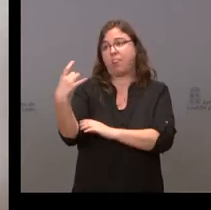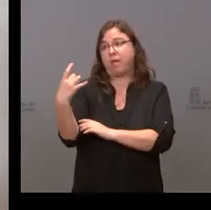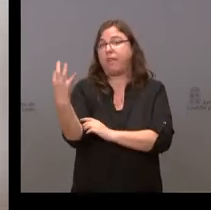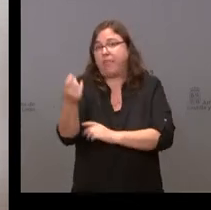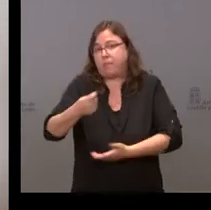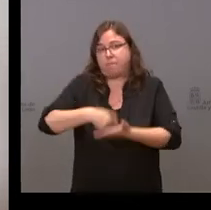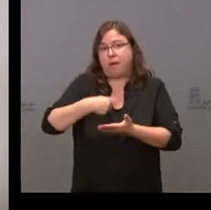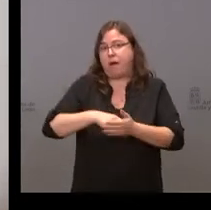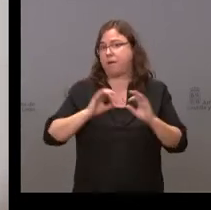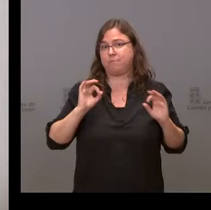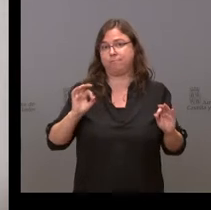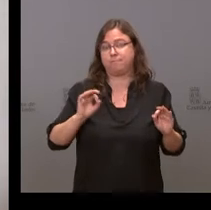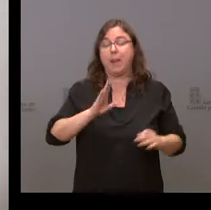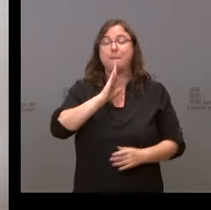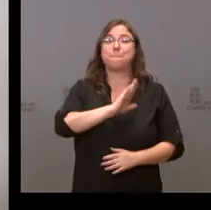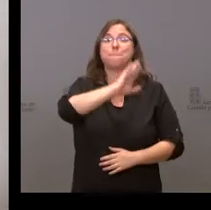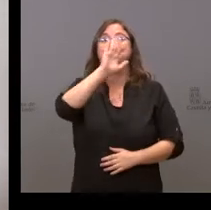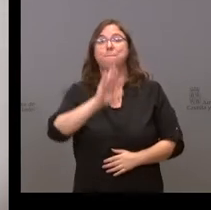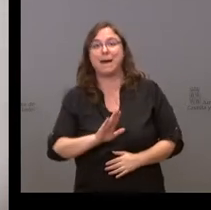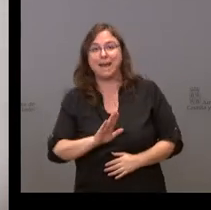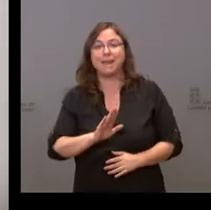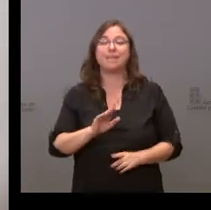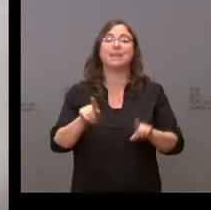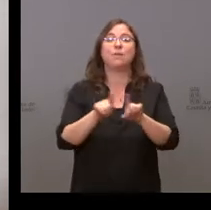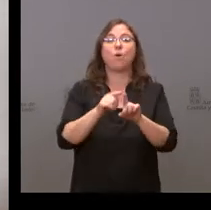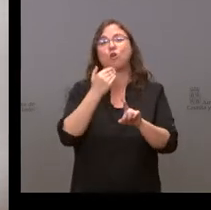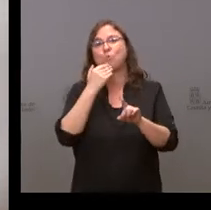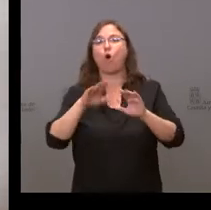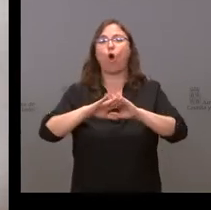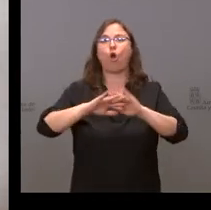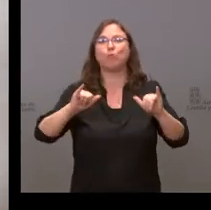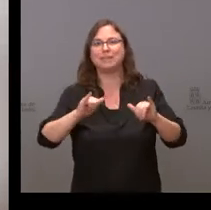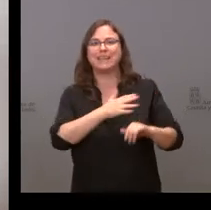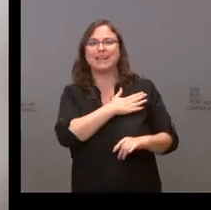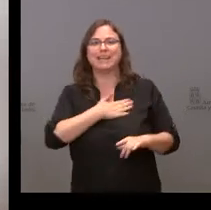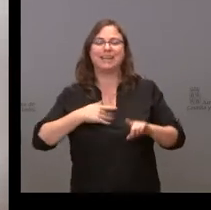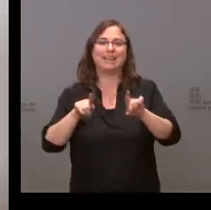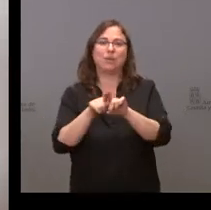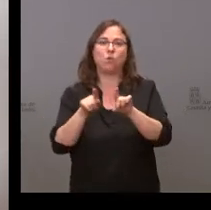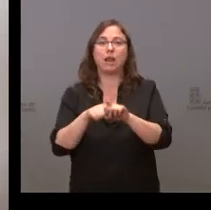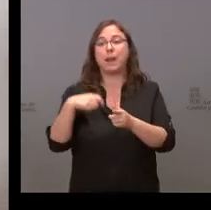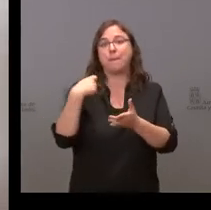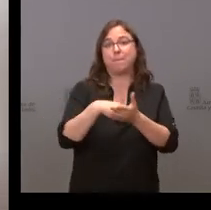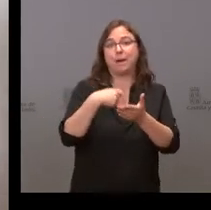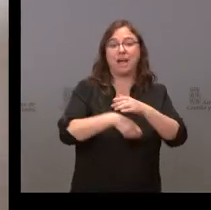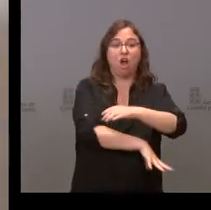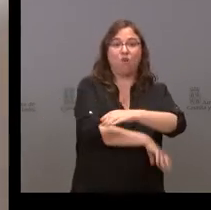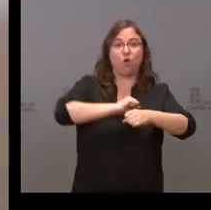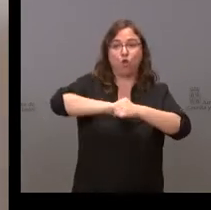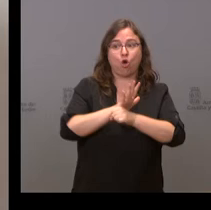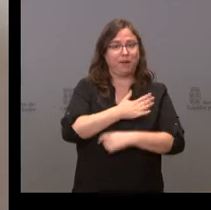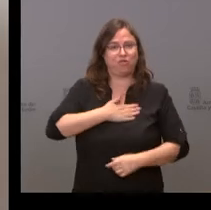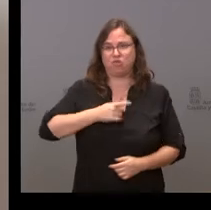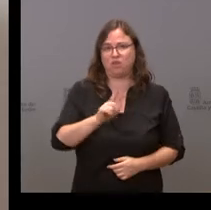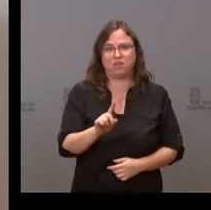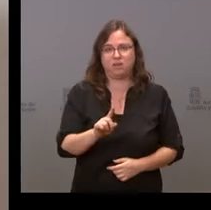pagar. Parece ser que en compensación no quieren pagar el fondo COVID. Nos